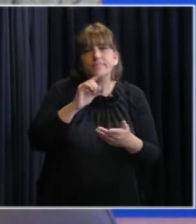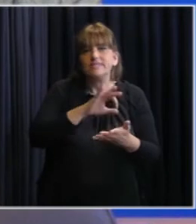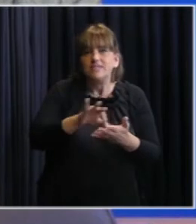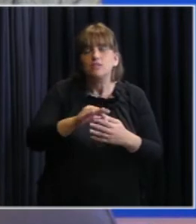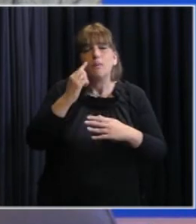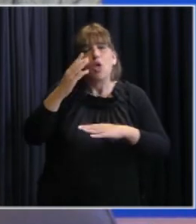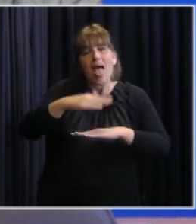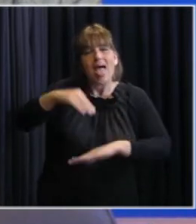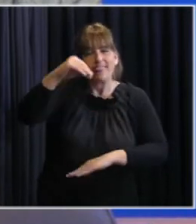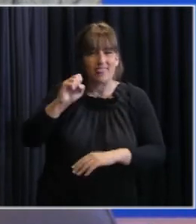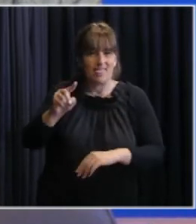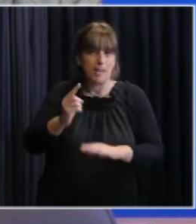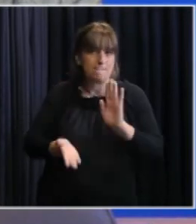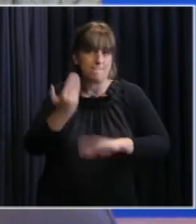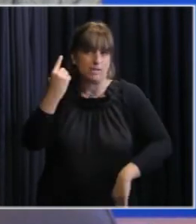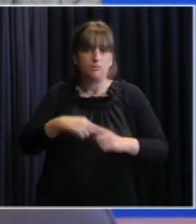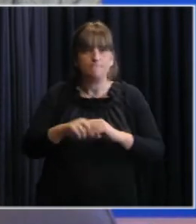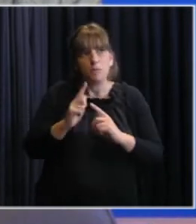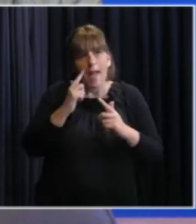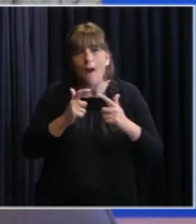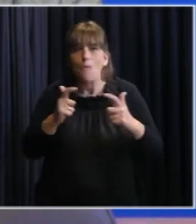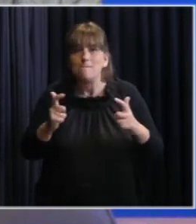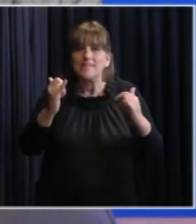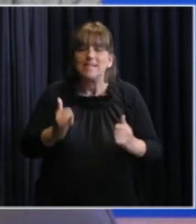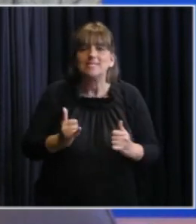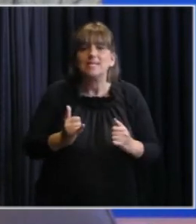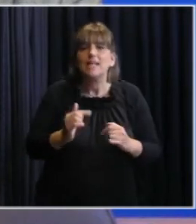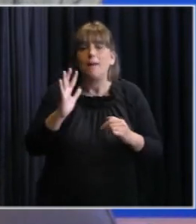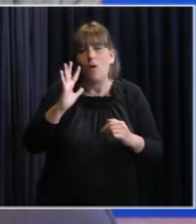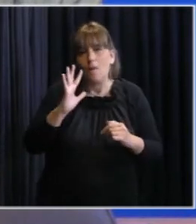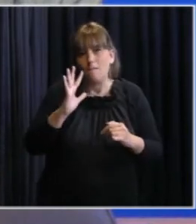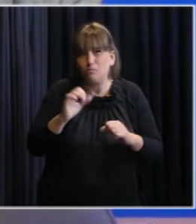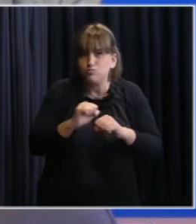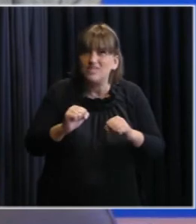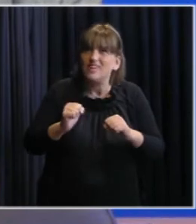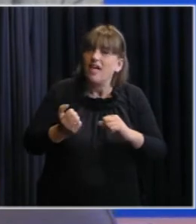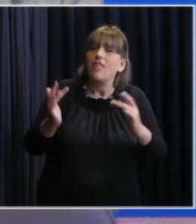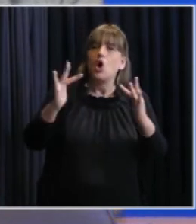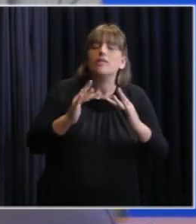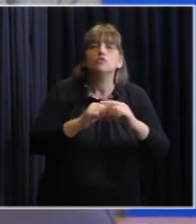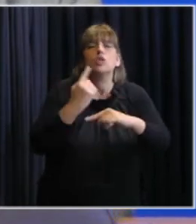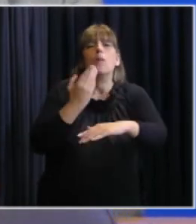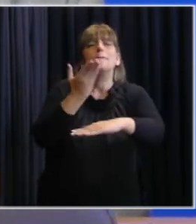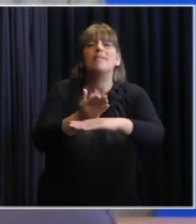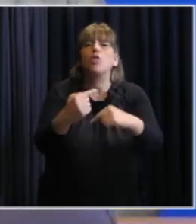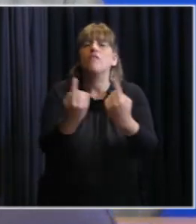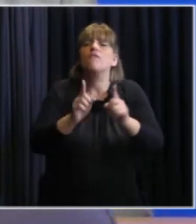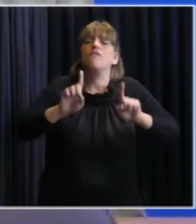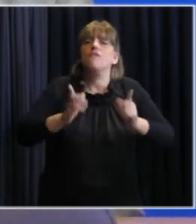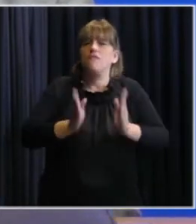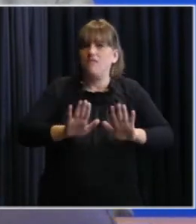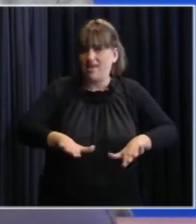Antel aumentando la capacidad de conectividad porque si le estamos pidiendo a la gente que se quede en casa